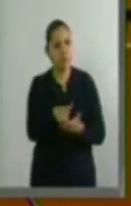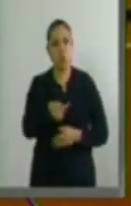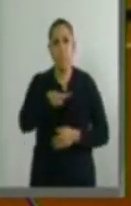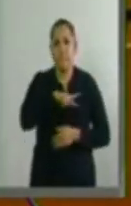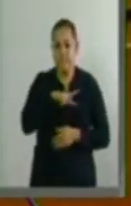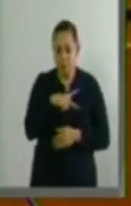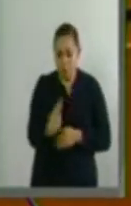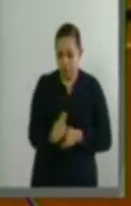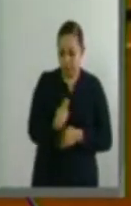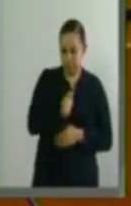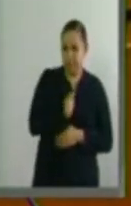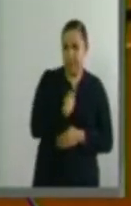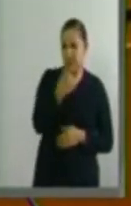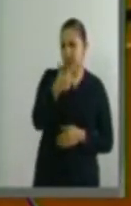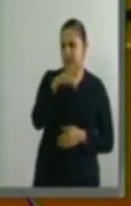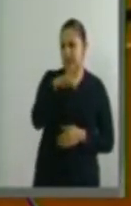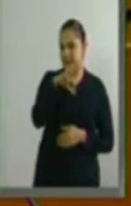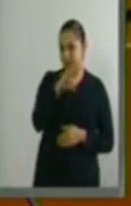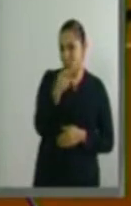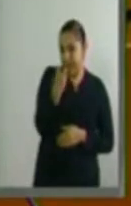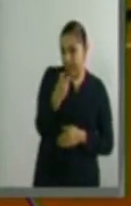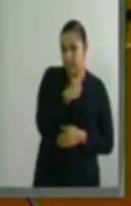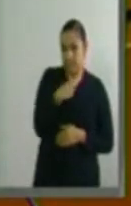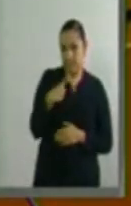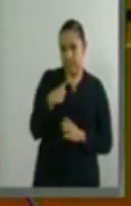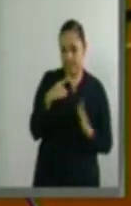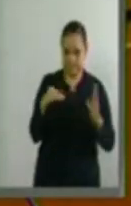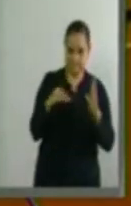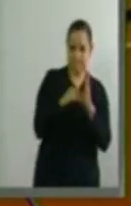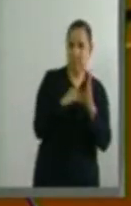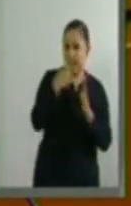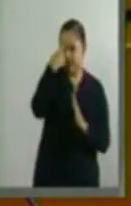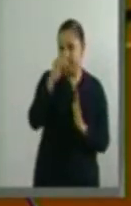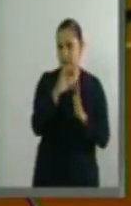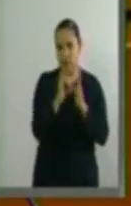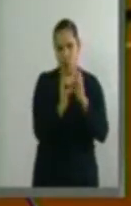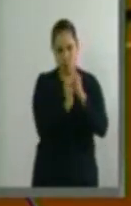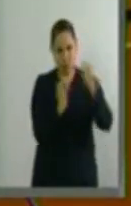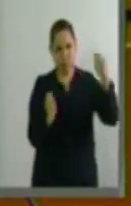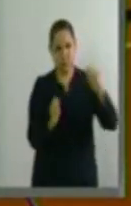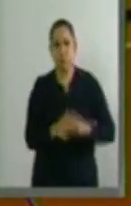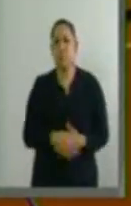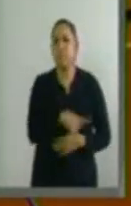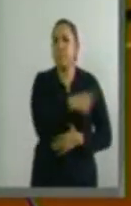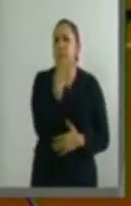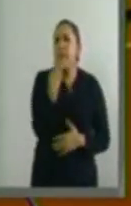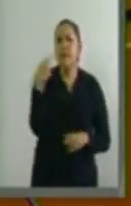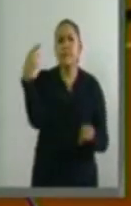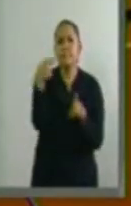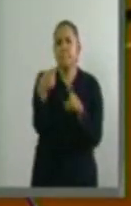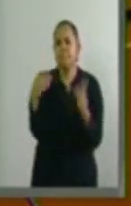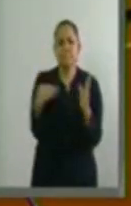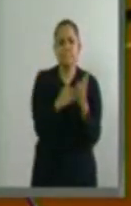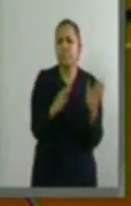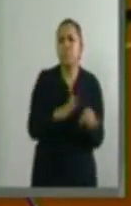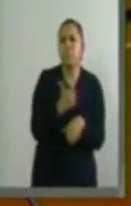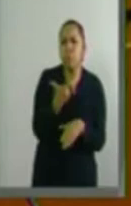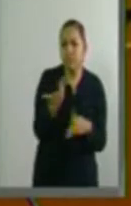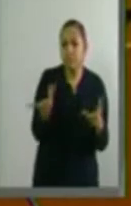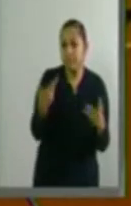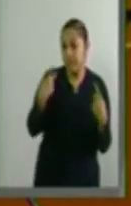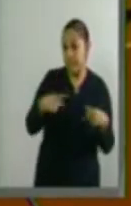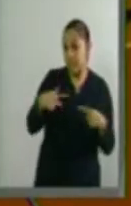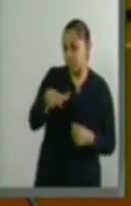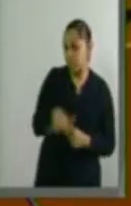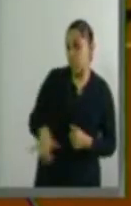Constitución. Esta preocupación surge con la plena convicción de que la sociedad mexicana ha cambiado, y con